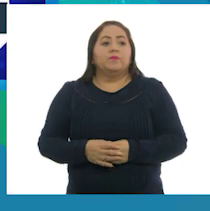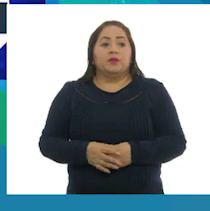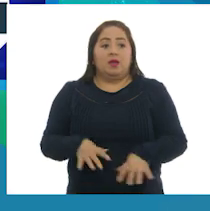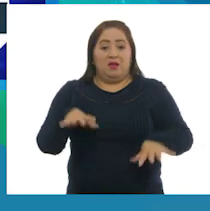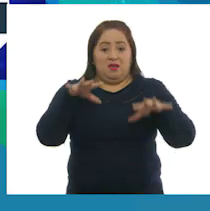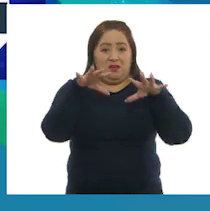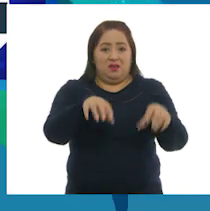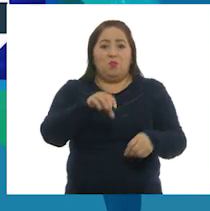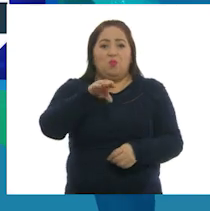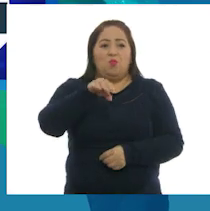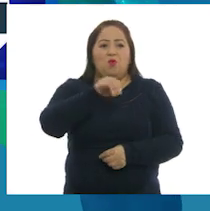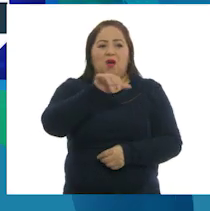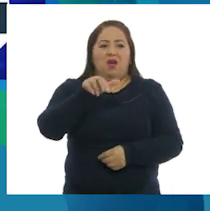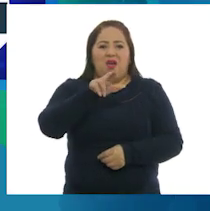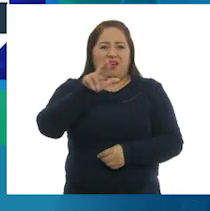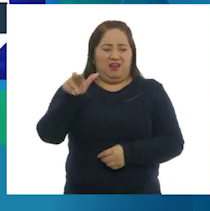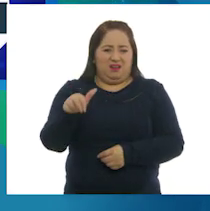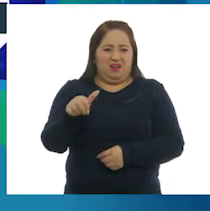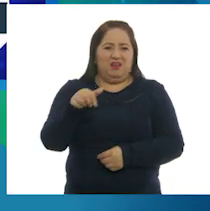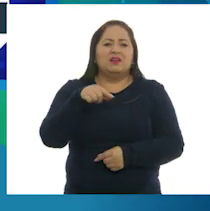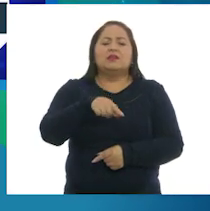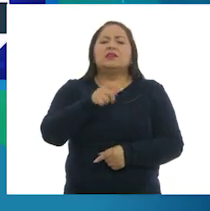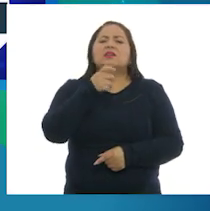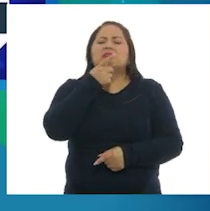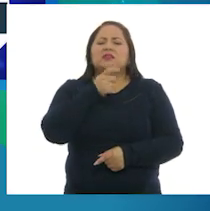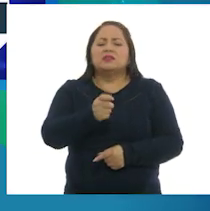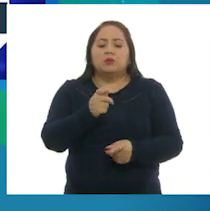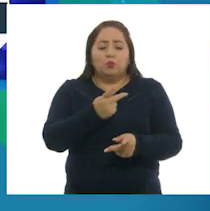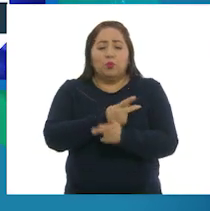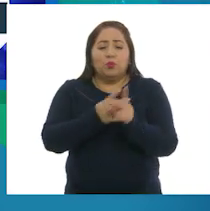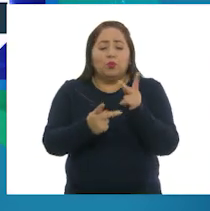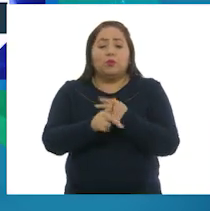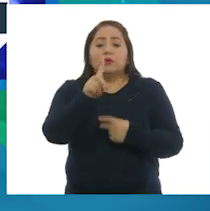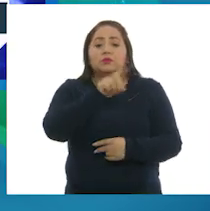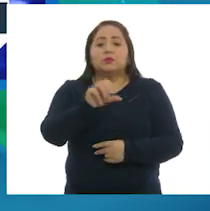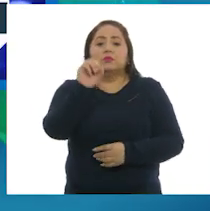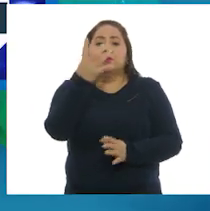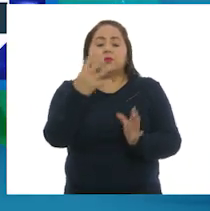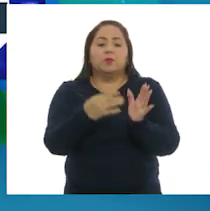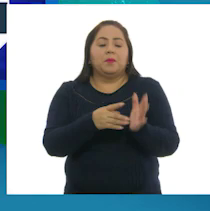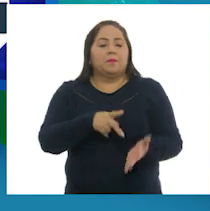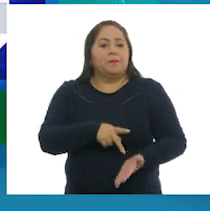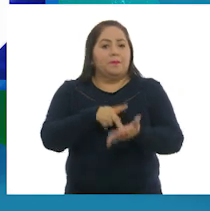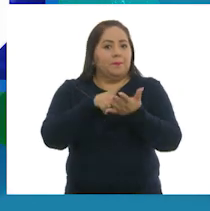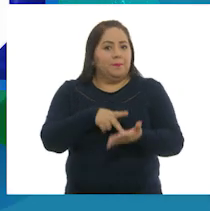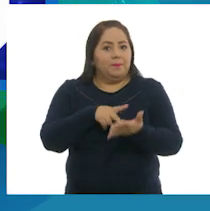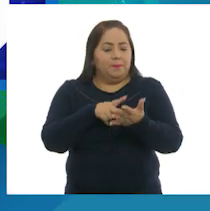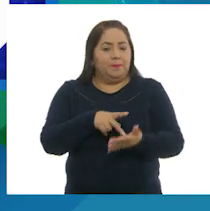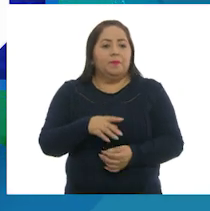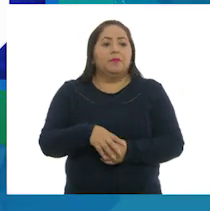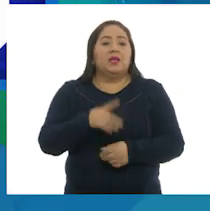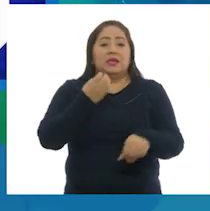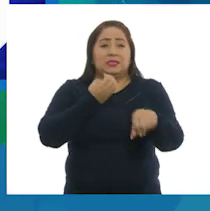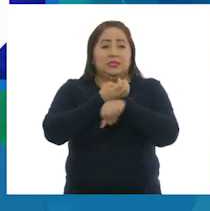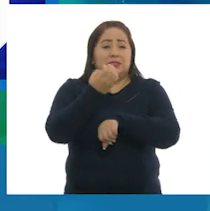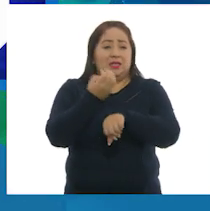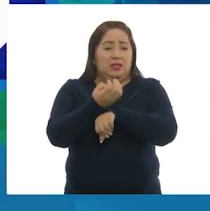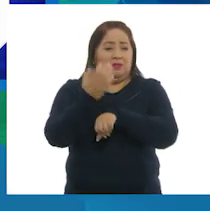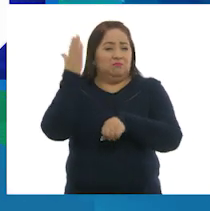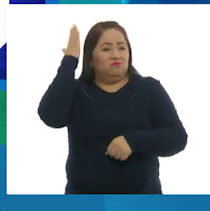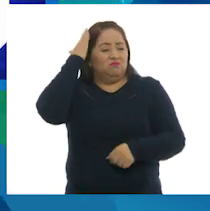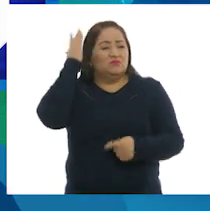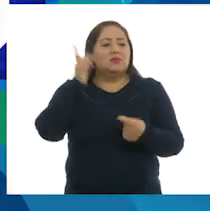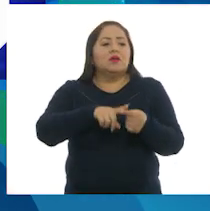captura de mojarra de origen marino le significó una producción de 164.000 toneladas. Los estados líderes